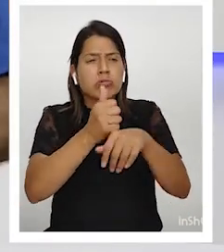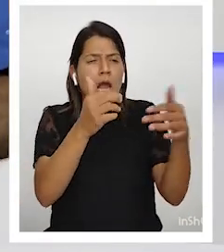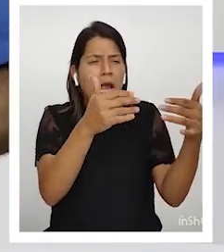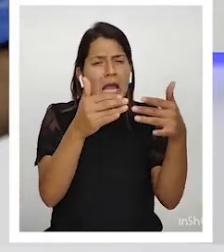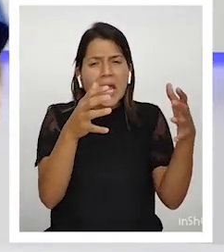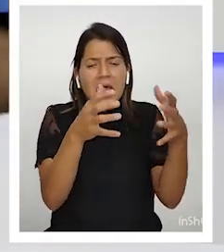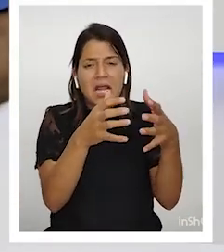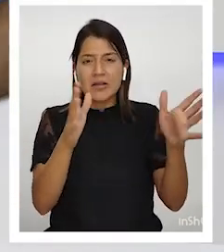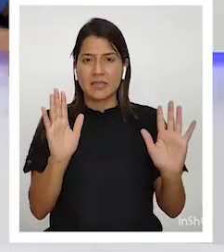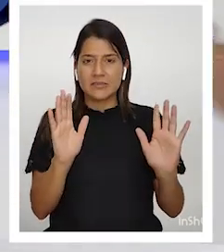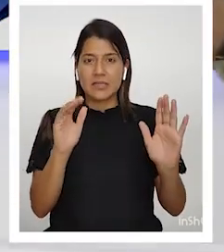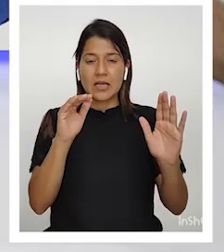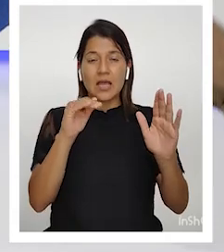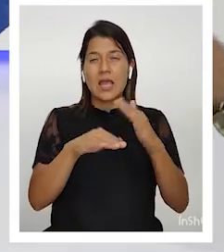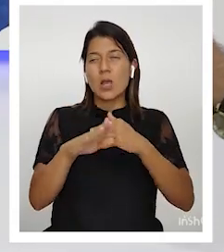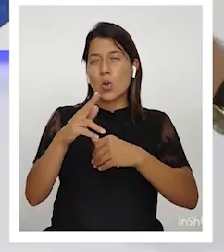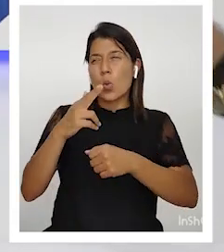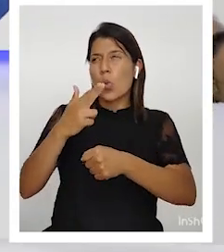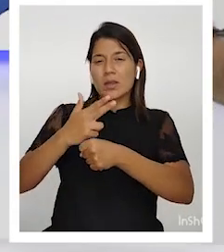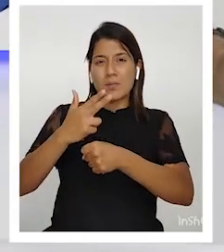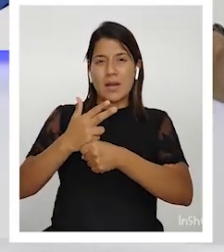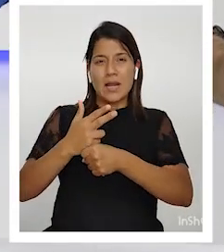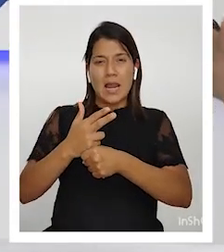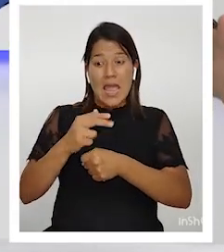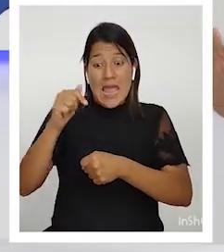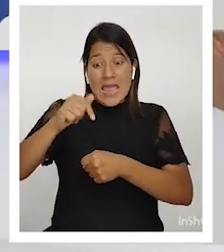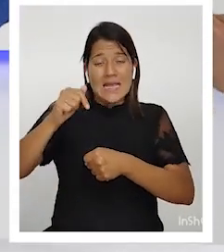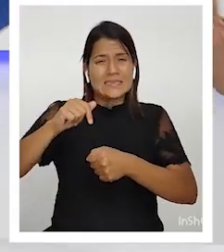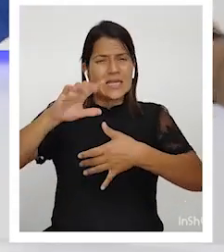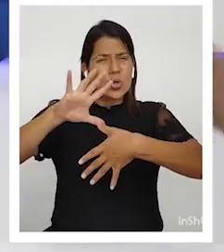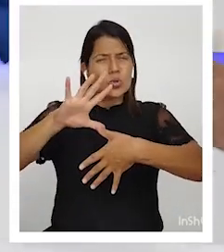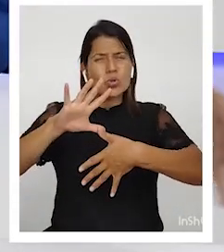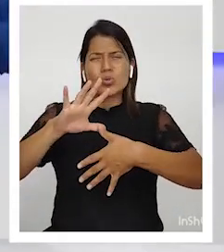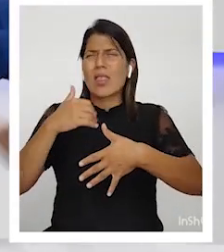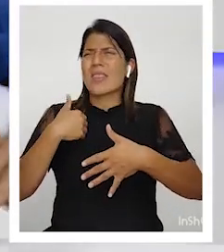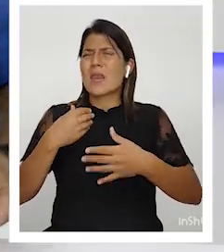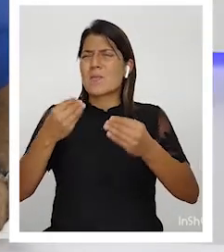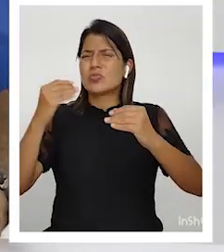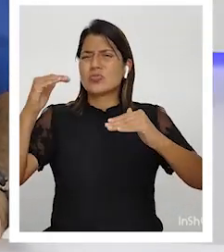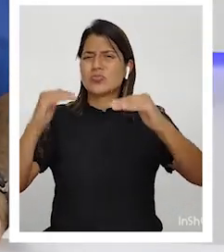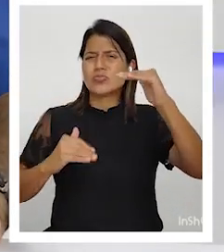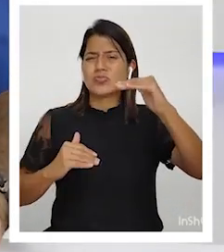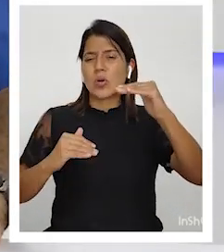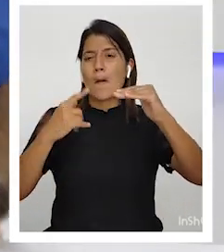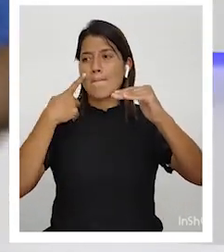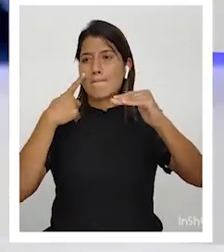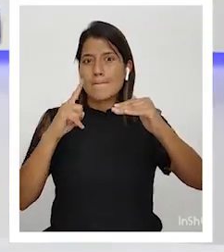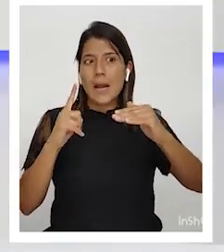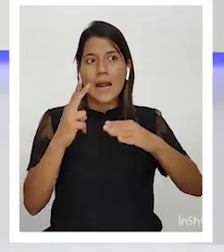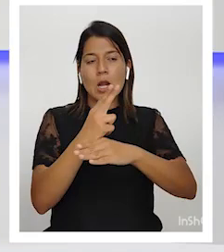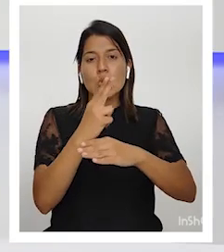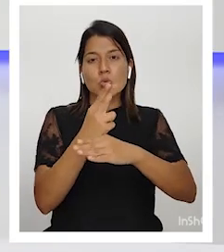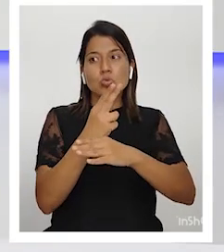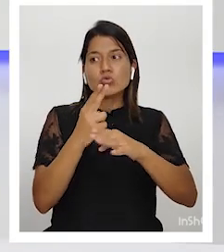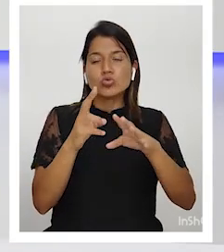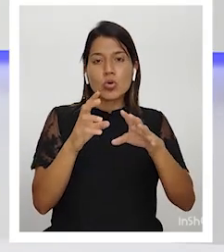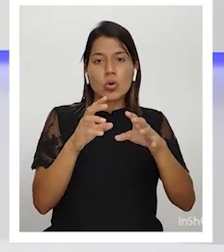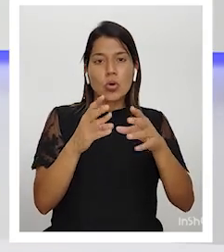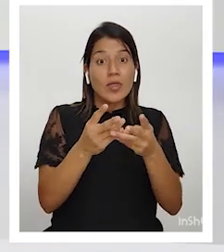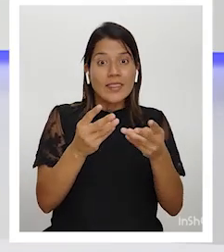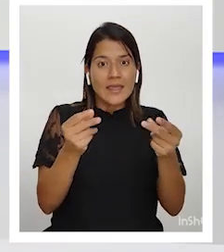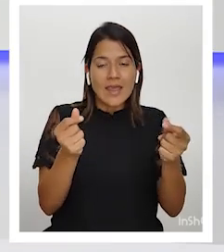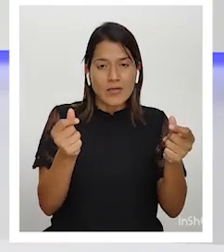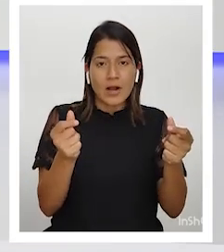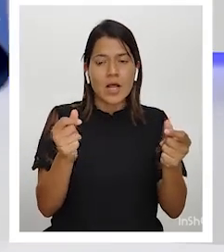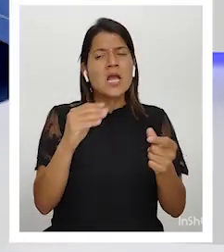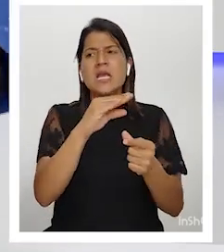en Guatemala, que este es el continente con más desigualdad en la distribución de la tierra. Y los norteamericanos sabían eso.